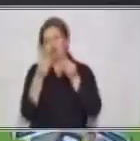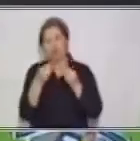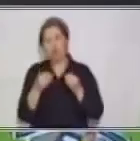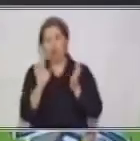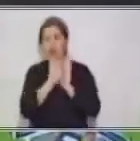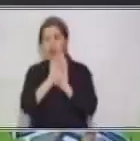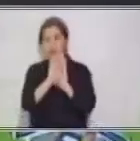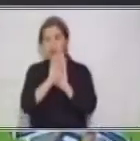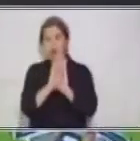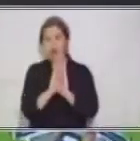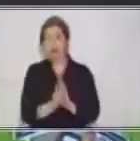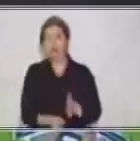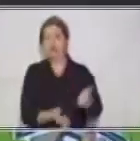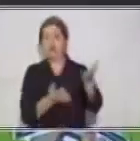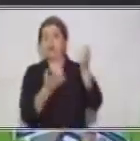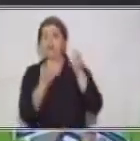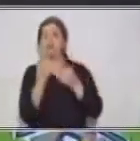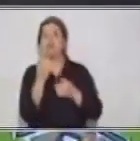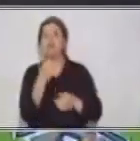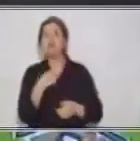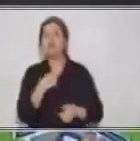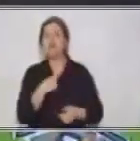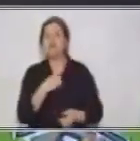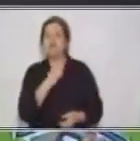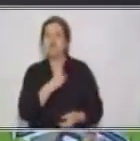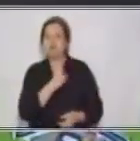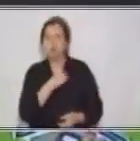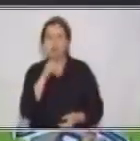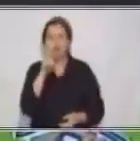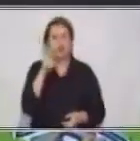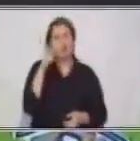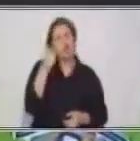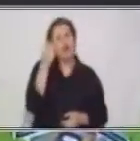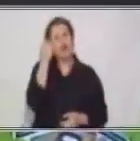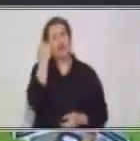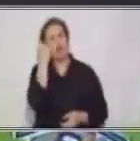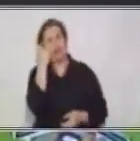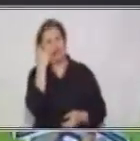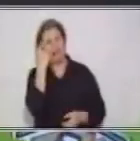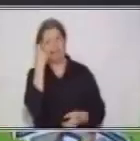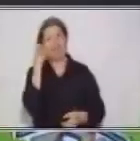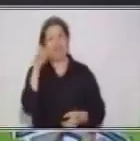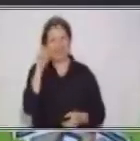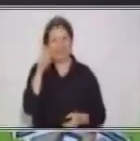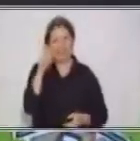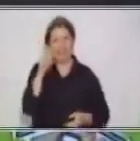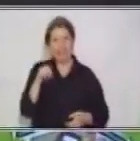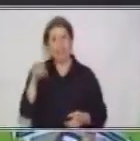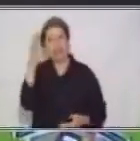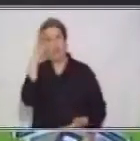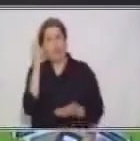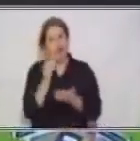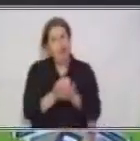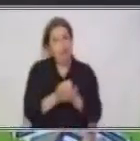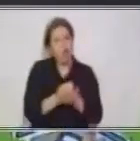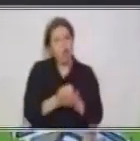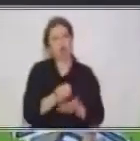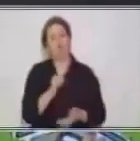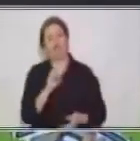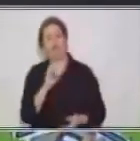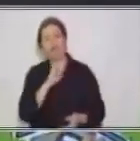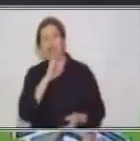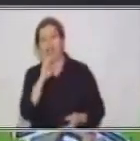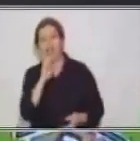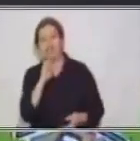sirva. Espero que me comprendan. Creo que ya es tarde, ¿verdad? Que es